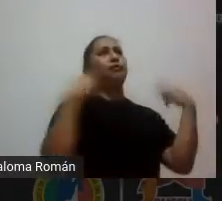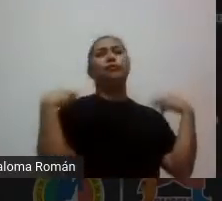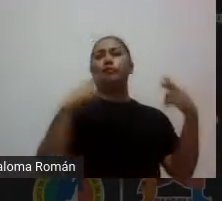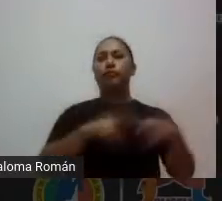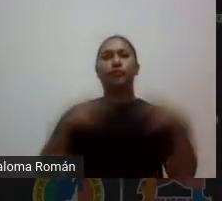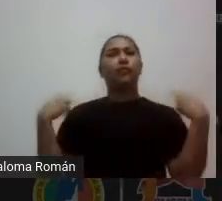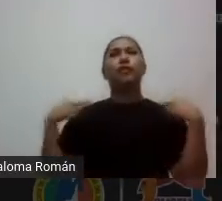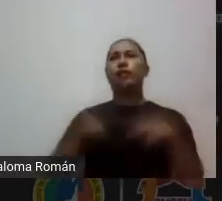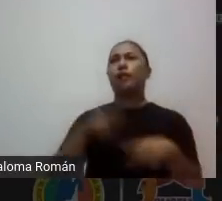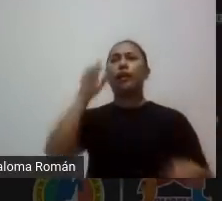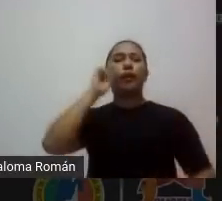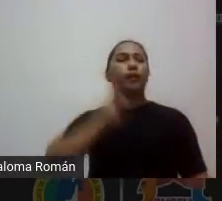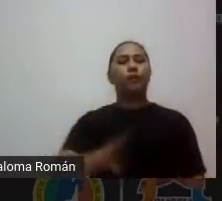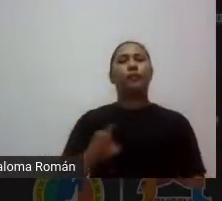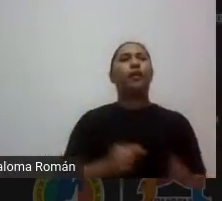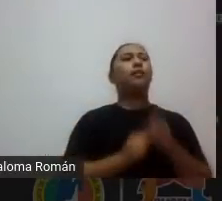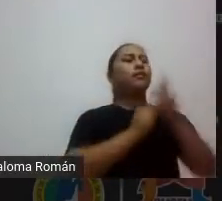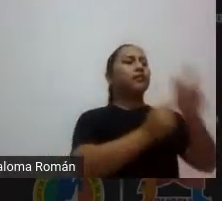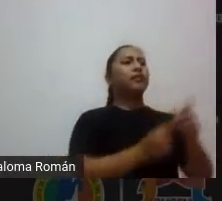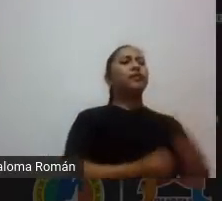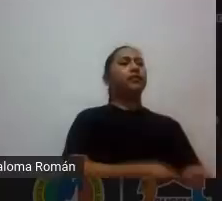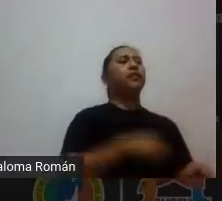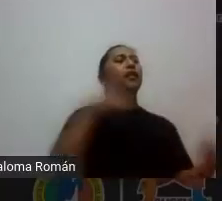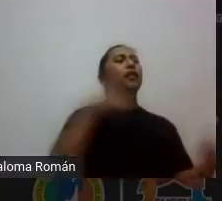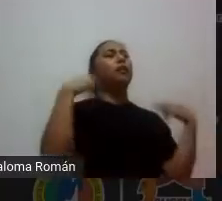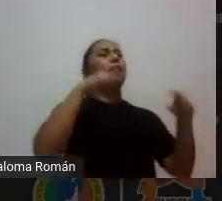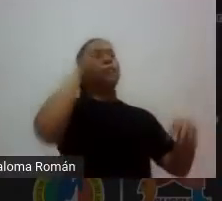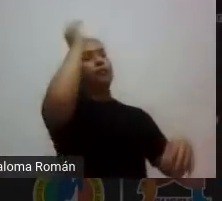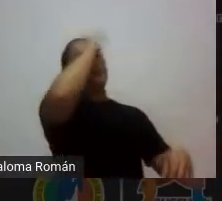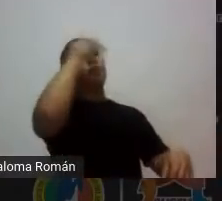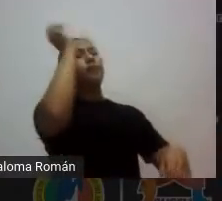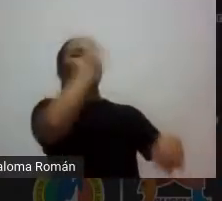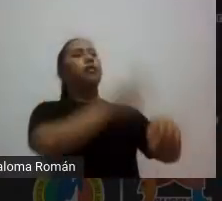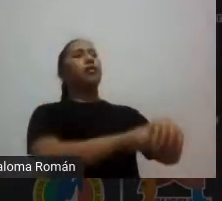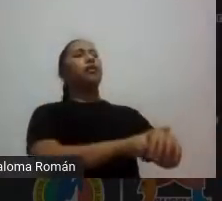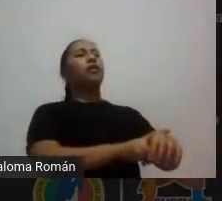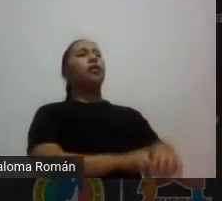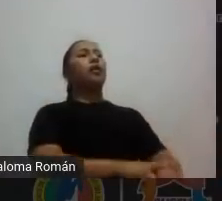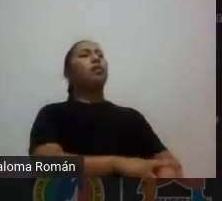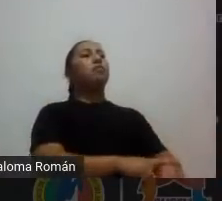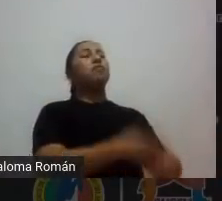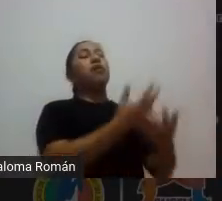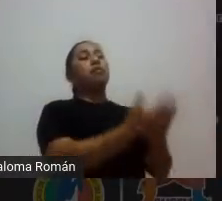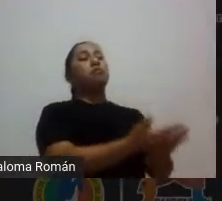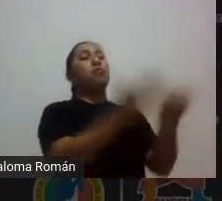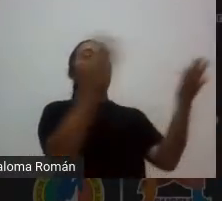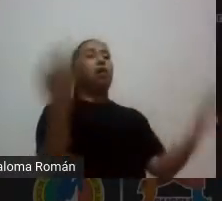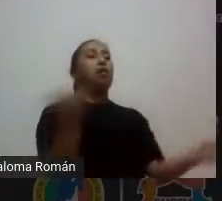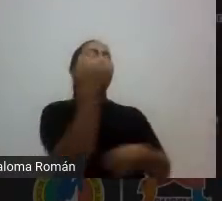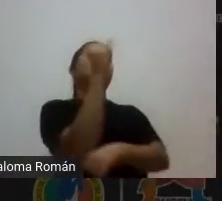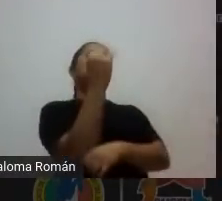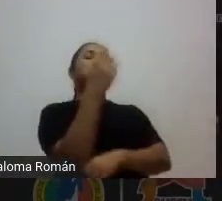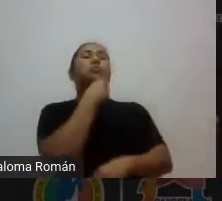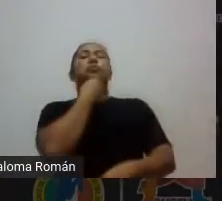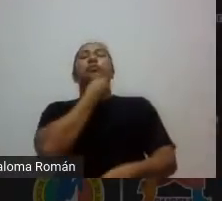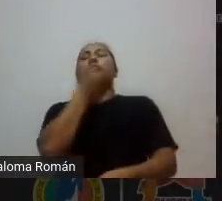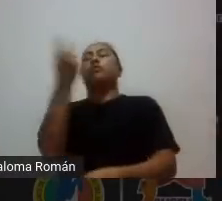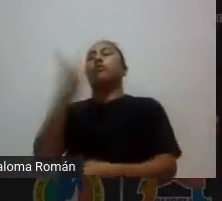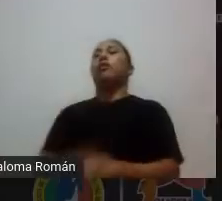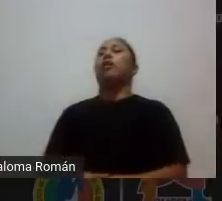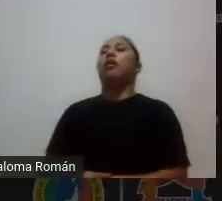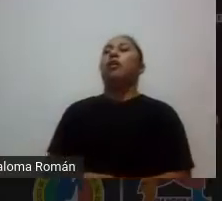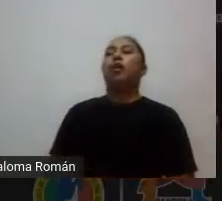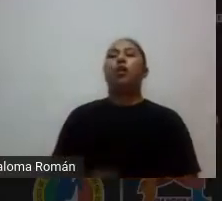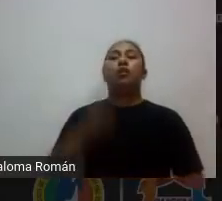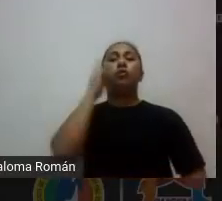de que sigan el método científico incluso en preescolar y ahí está perfectamente marcado si ustedes leen el perfil